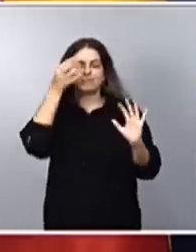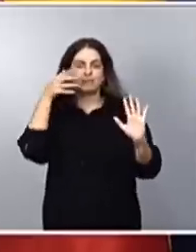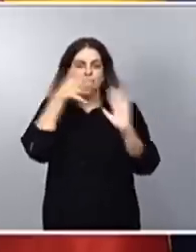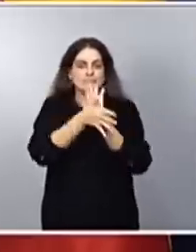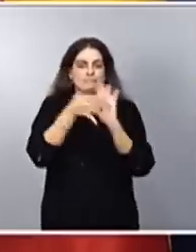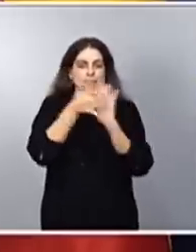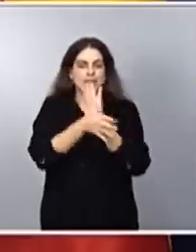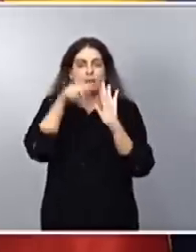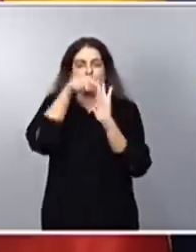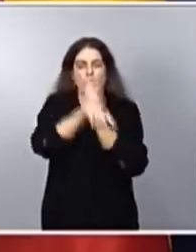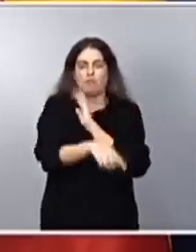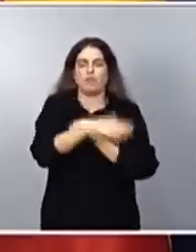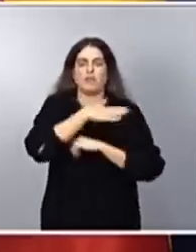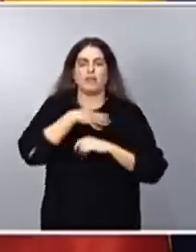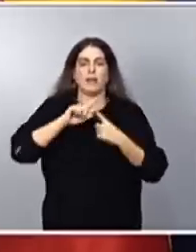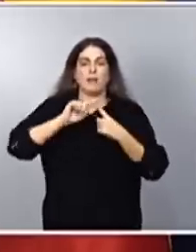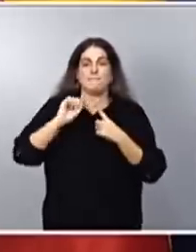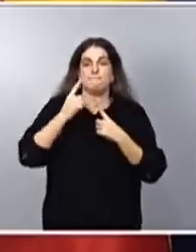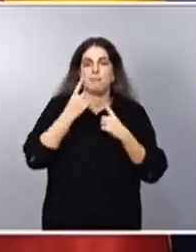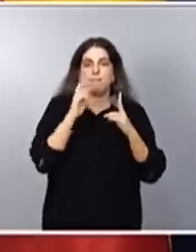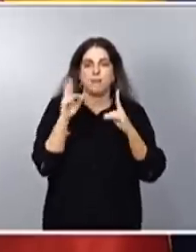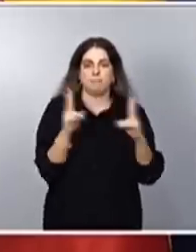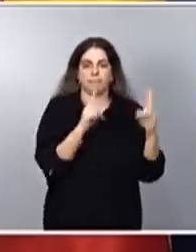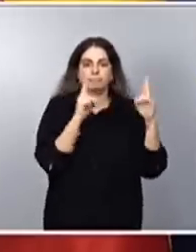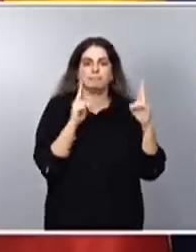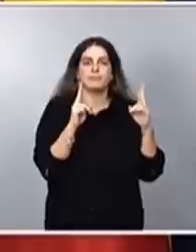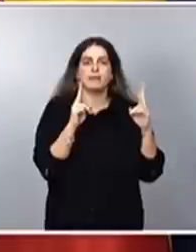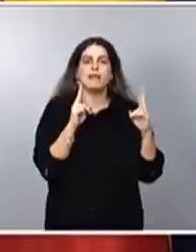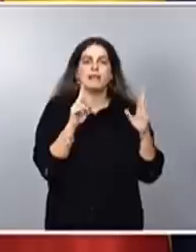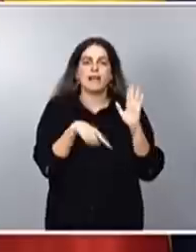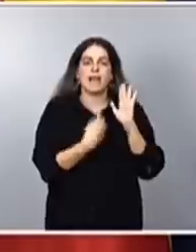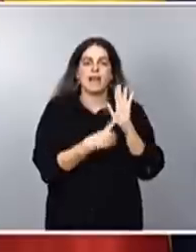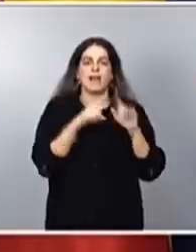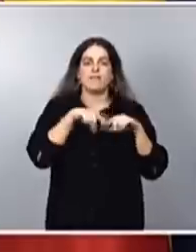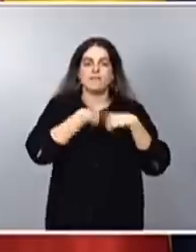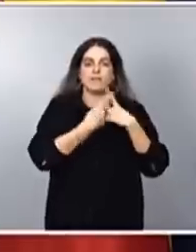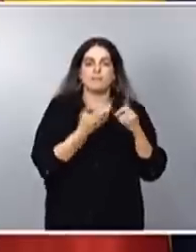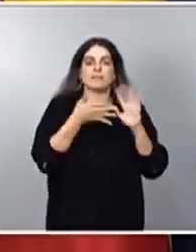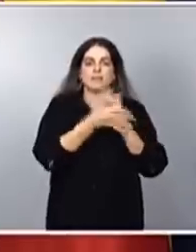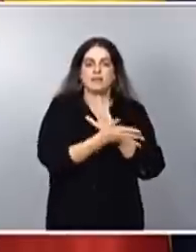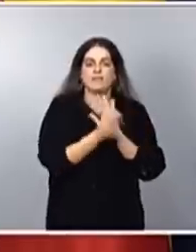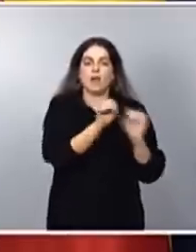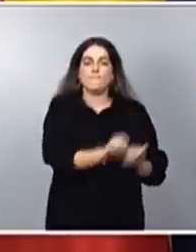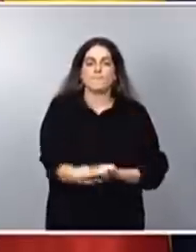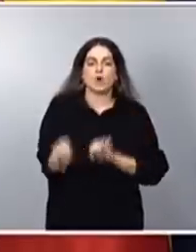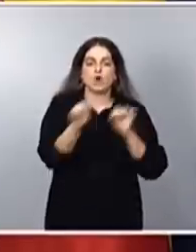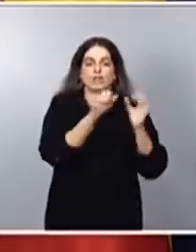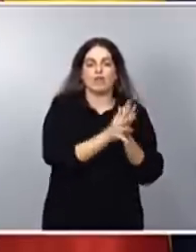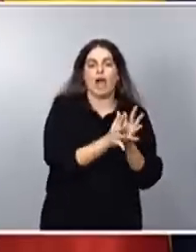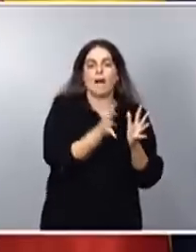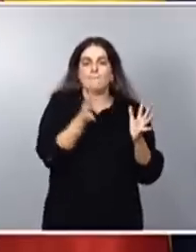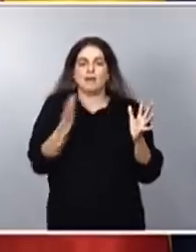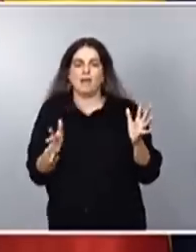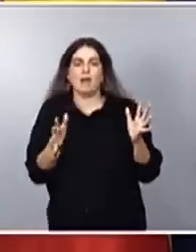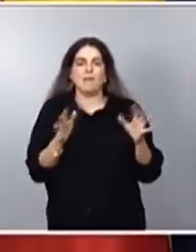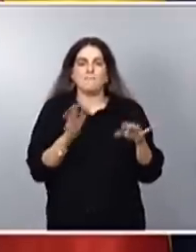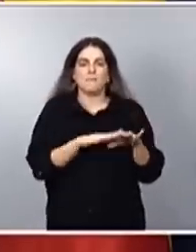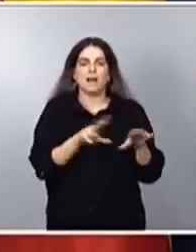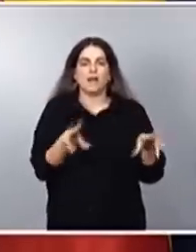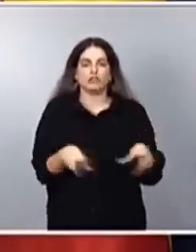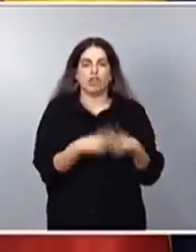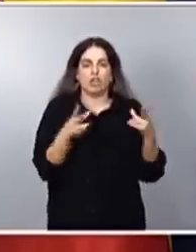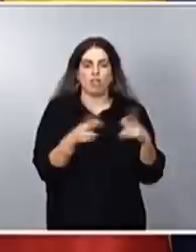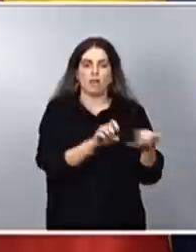primer pilar de la ley de familias, que es precisamente esta ampliación de la protección social a las familias y del apoyo a la